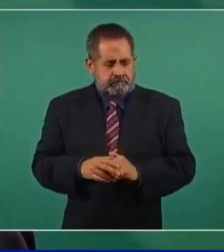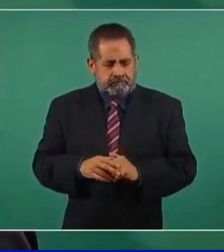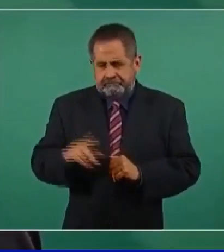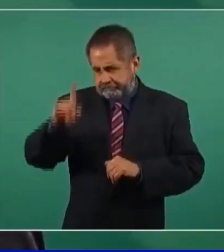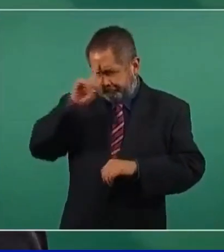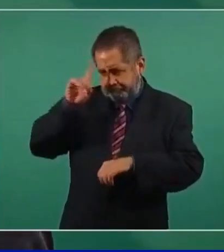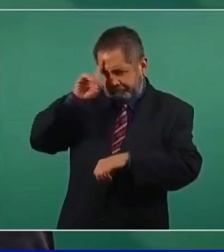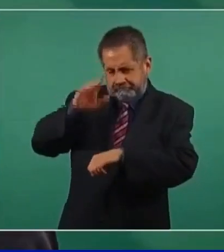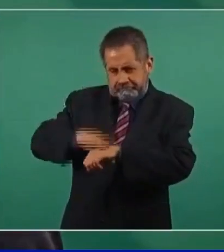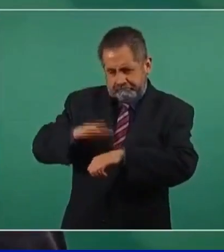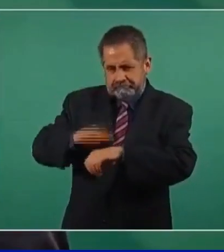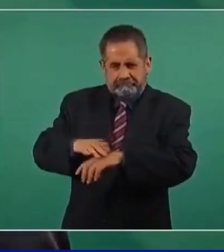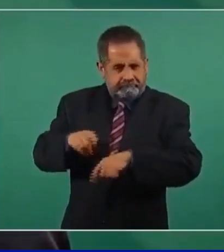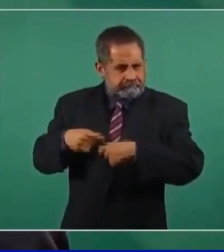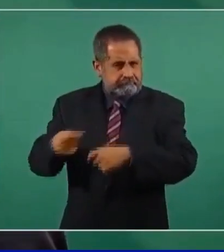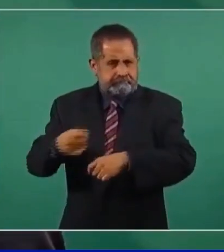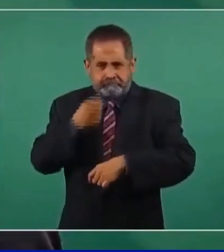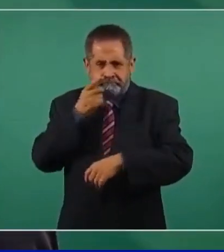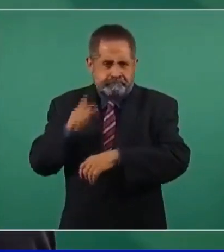que